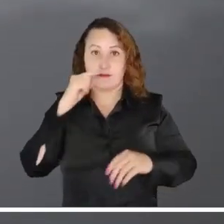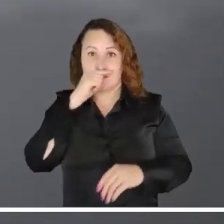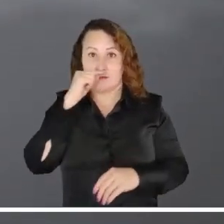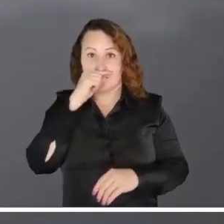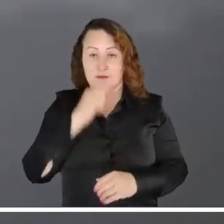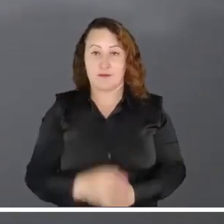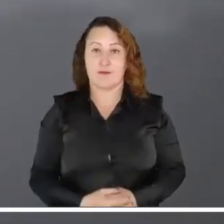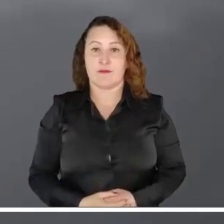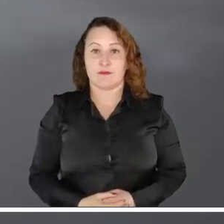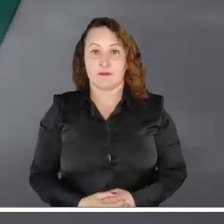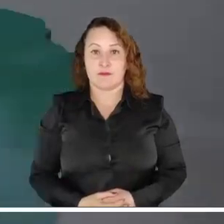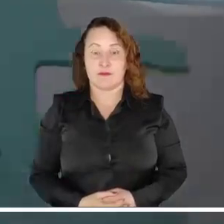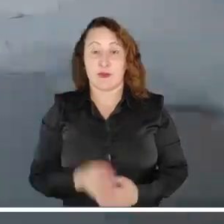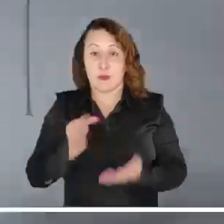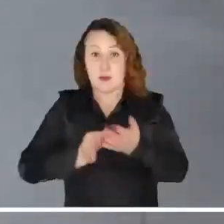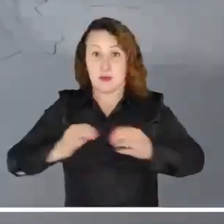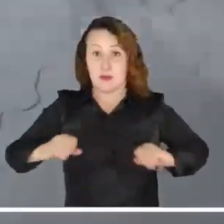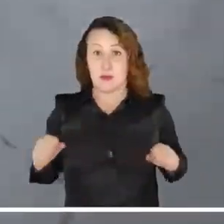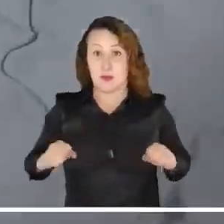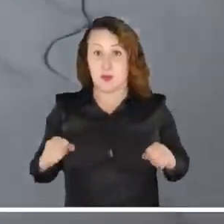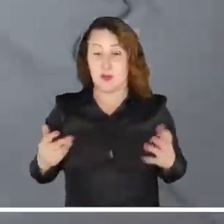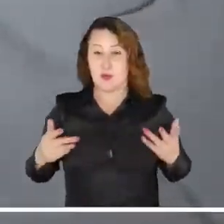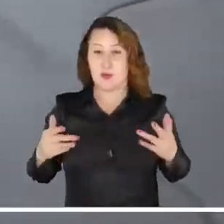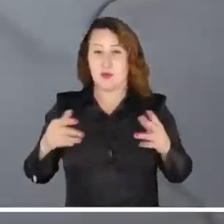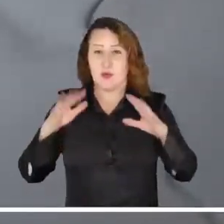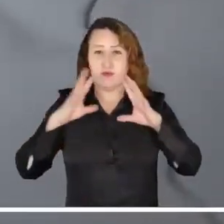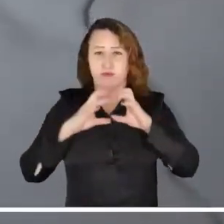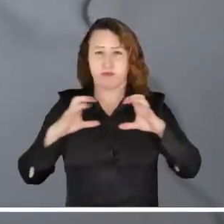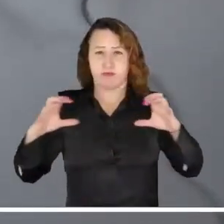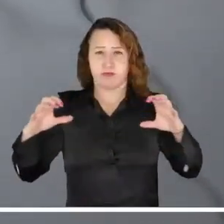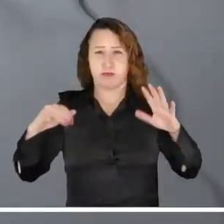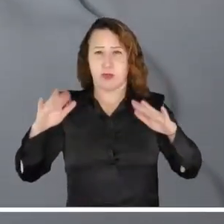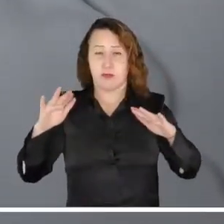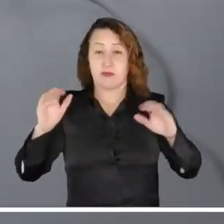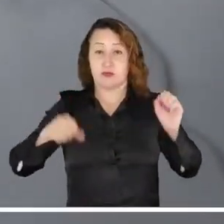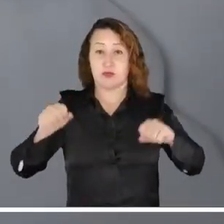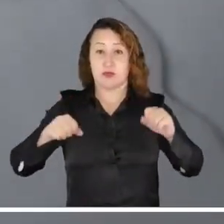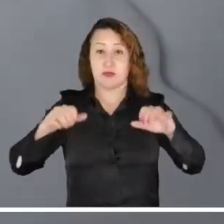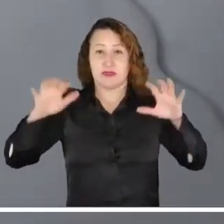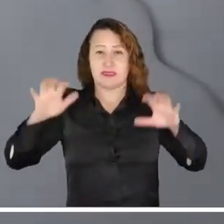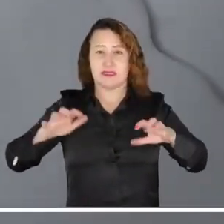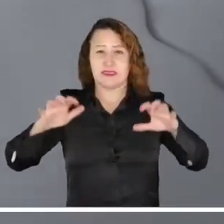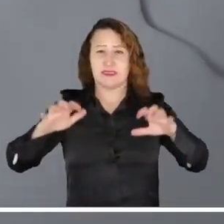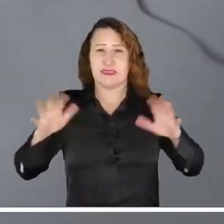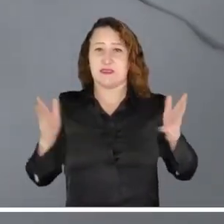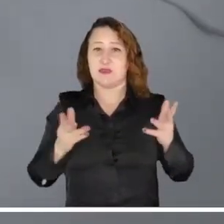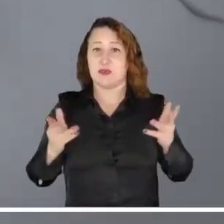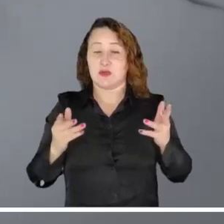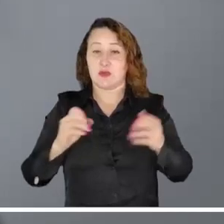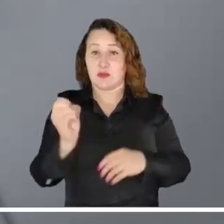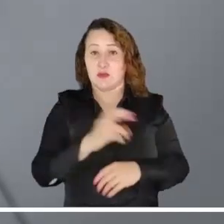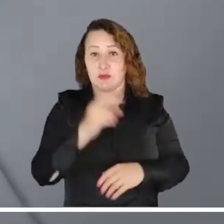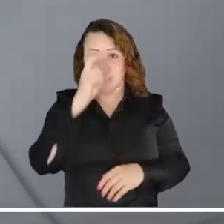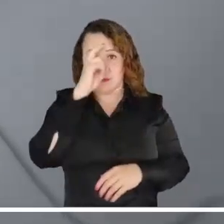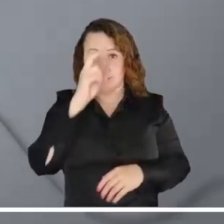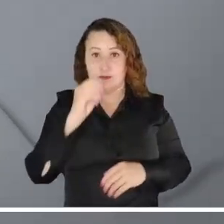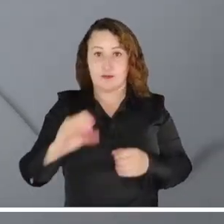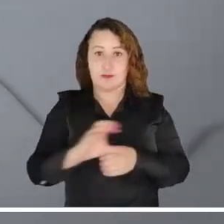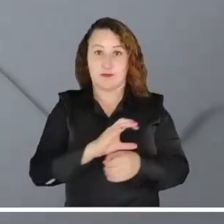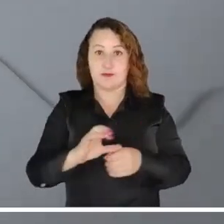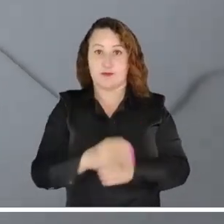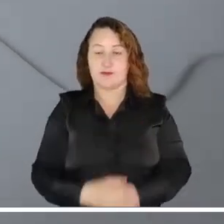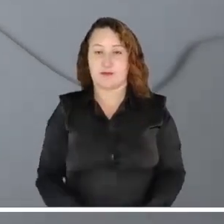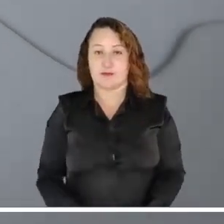oriente y norte de Amazonas. En la capital se estima incremento de la nubosidad con posibilidad de lloviznas en sectores del